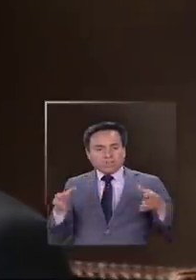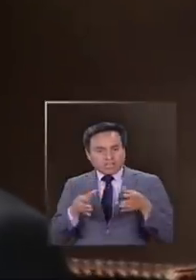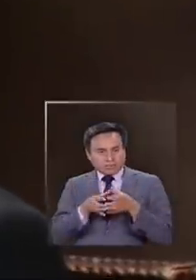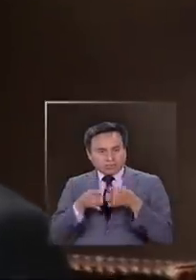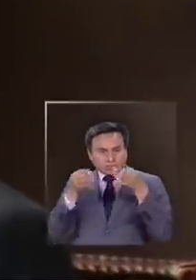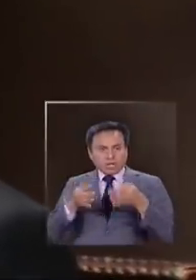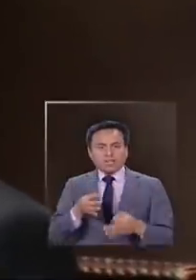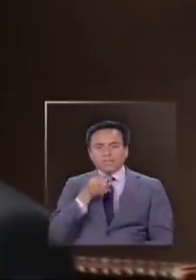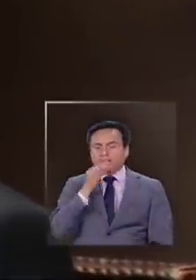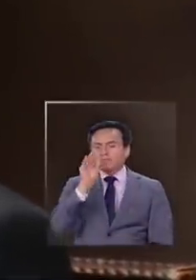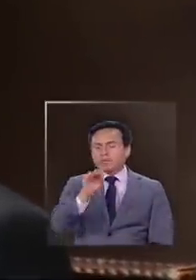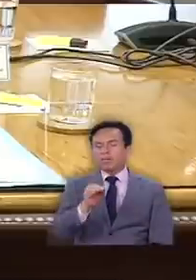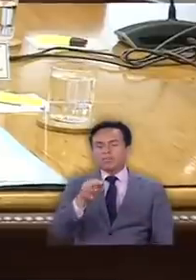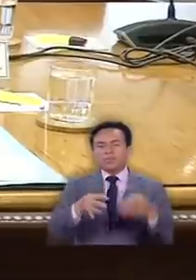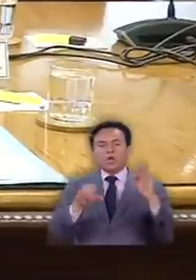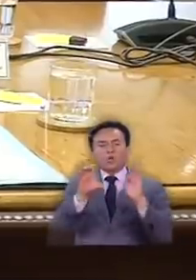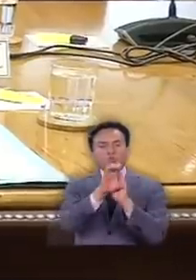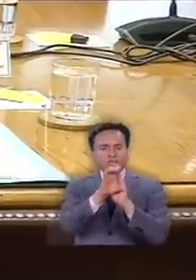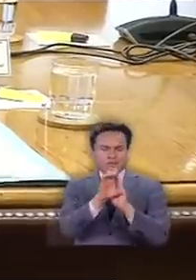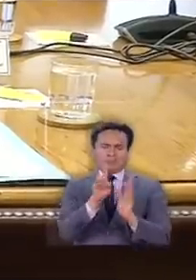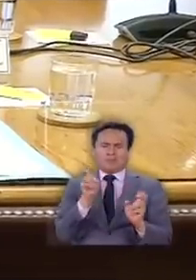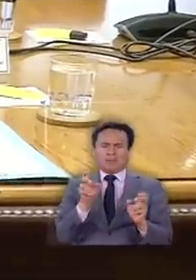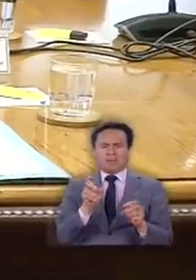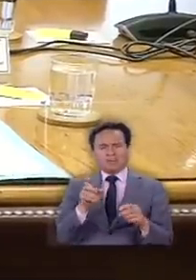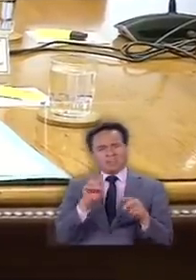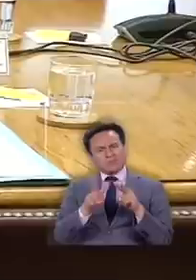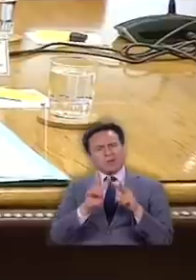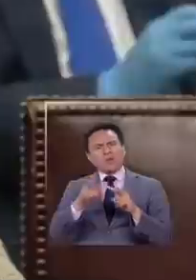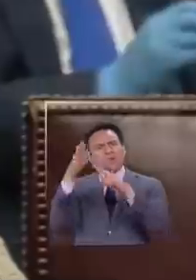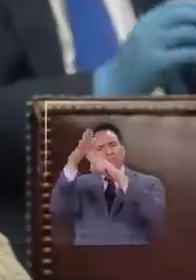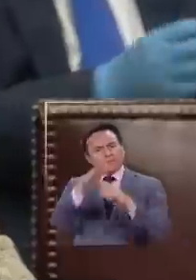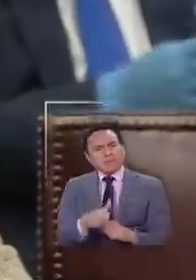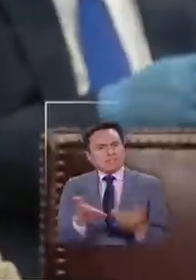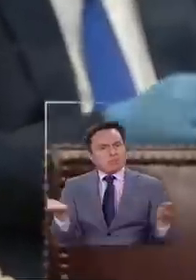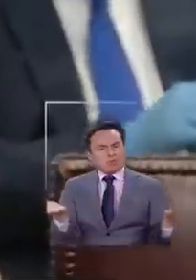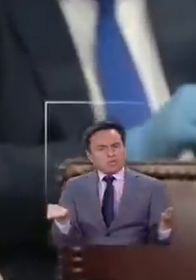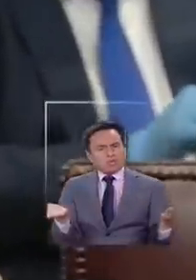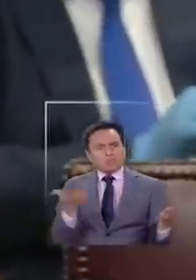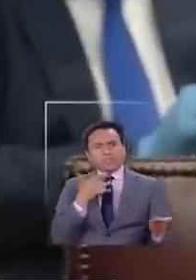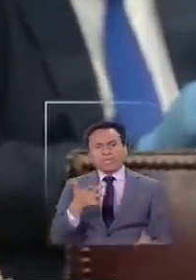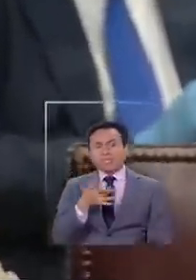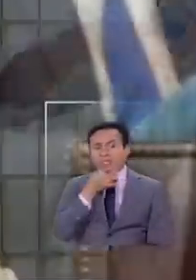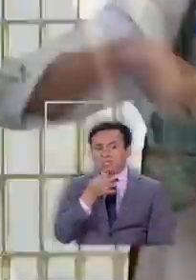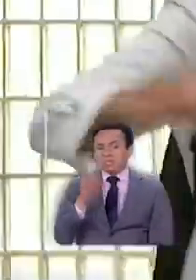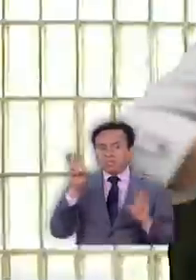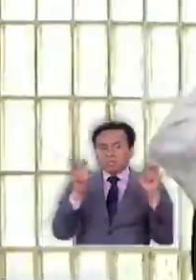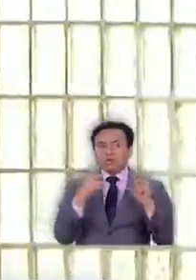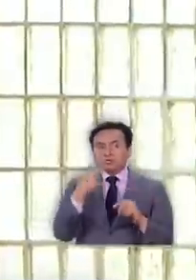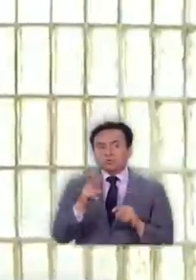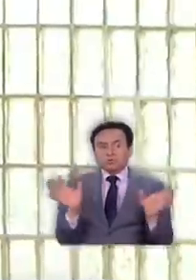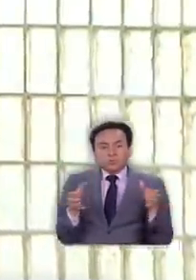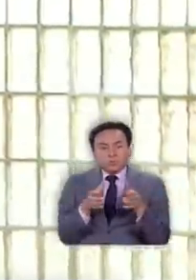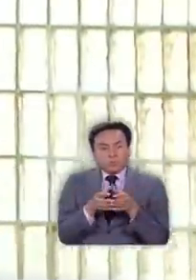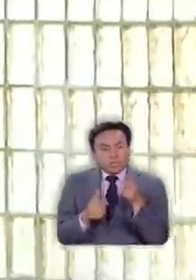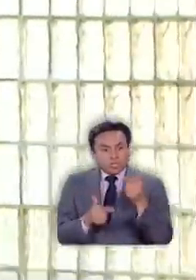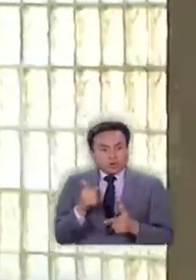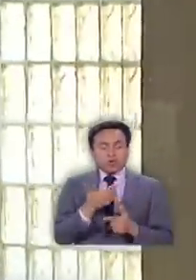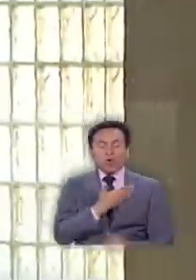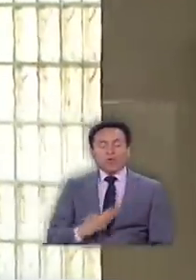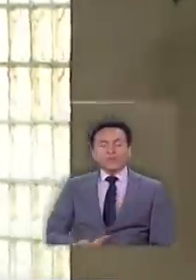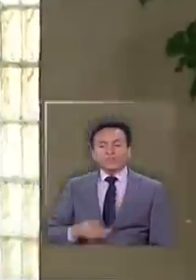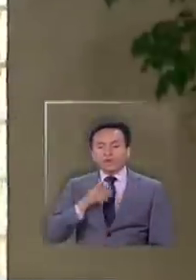que incluso acudió al Tribunal Constitucional acusando la medida como discriminatoria Ante la ofensiva de su propio sector el gobierno